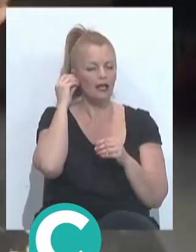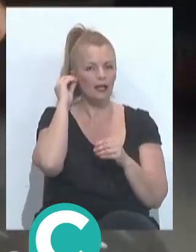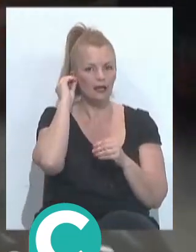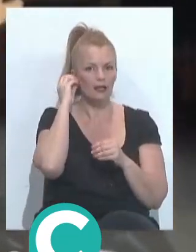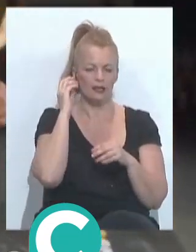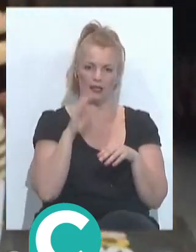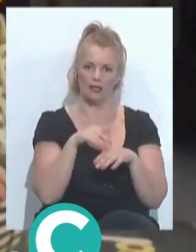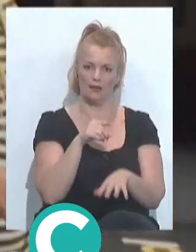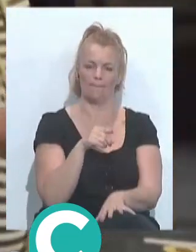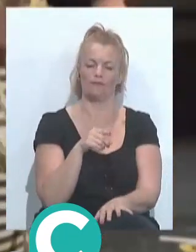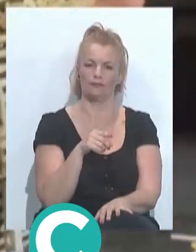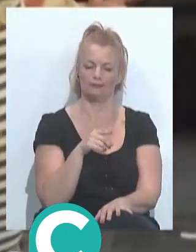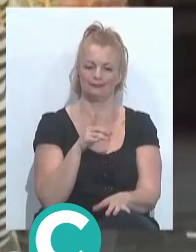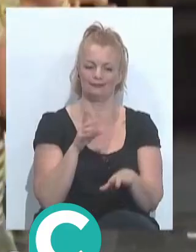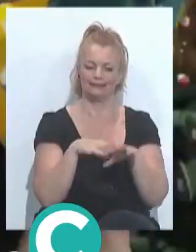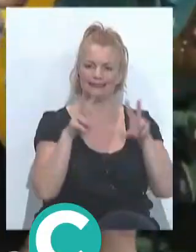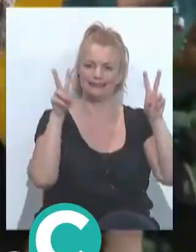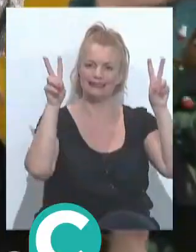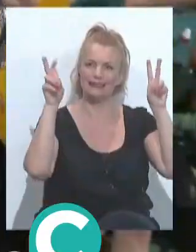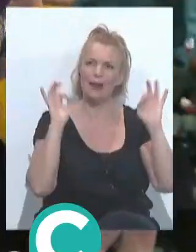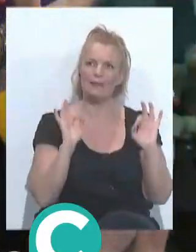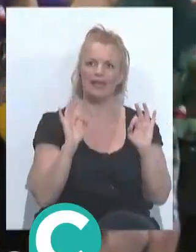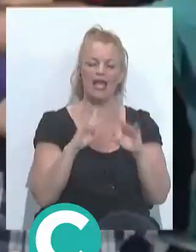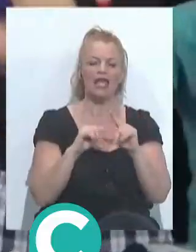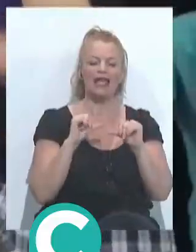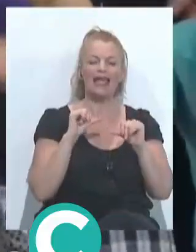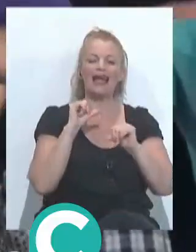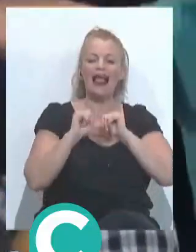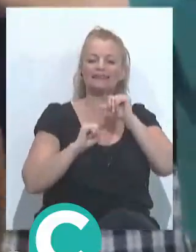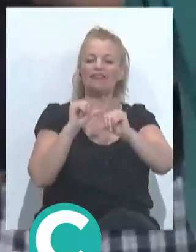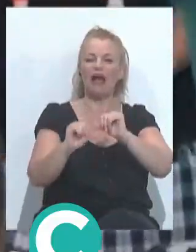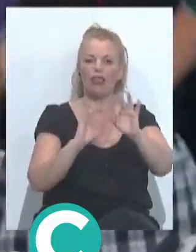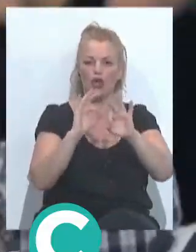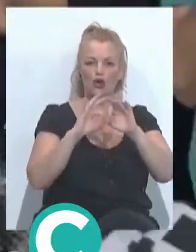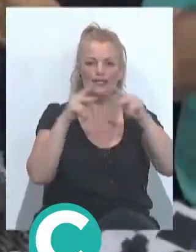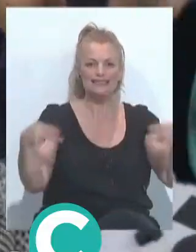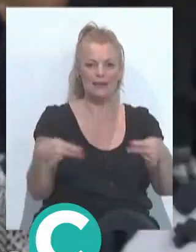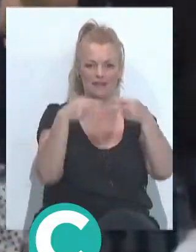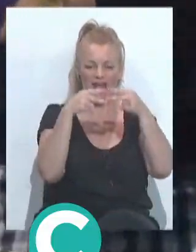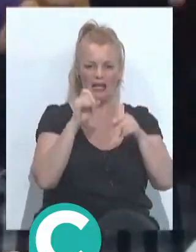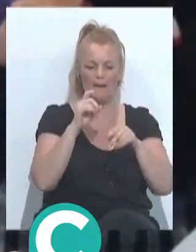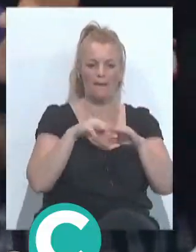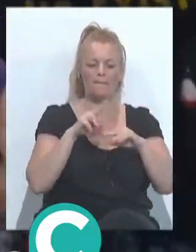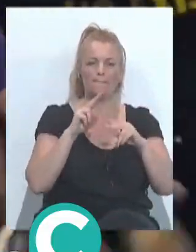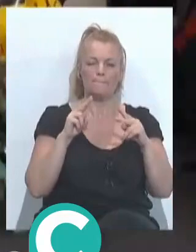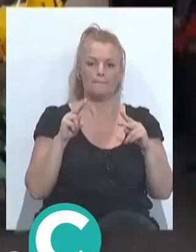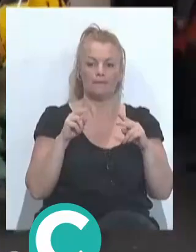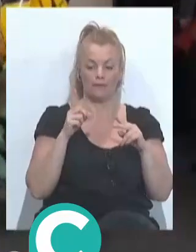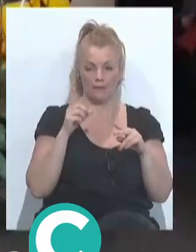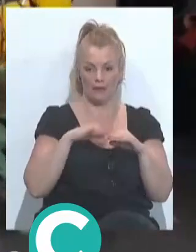llamada es la clasificación, digamos, de semifinales, incluso el pase de